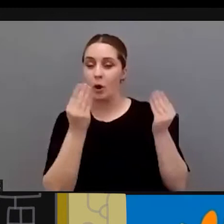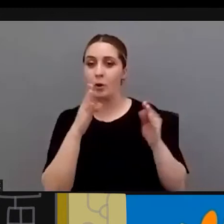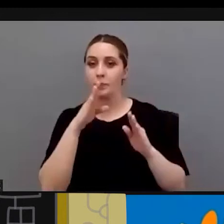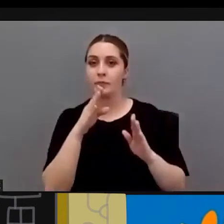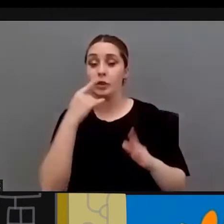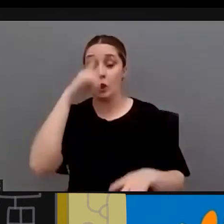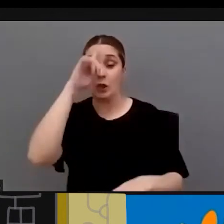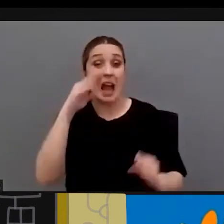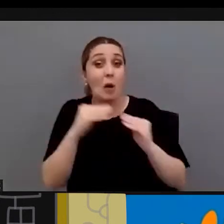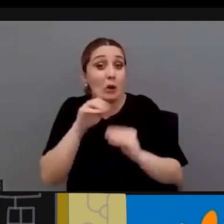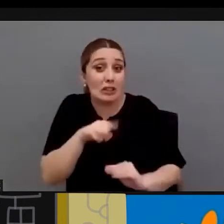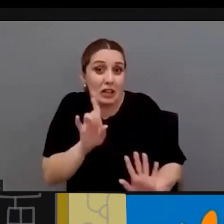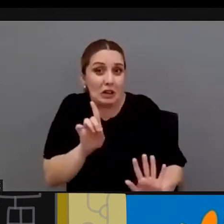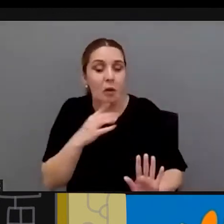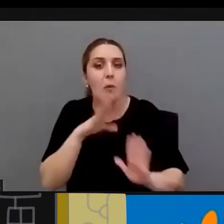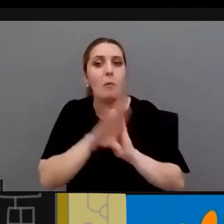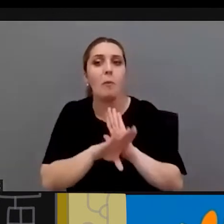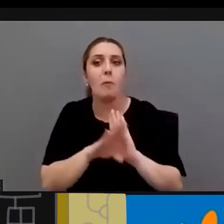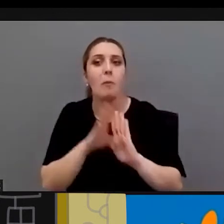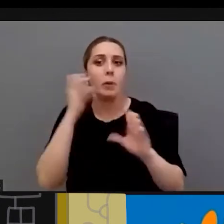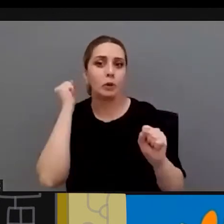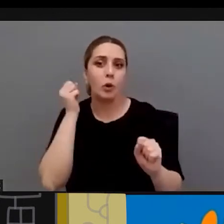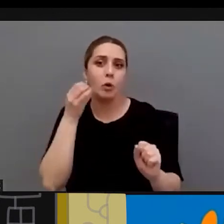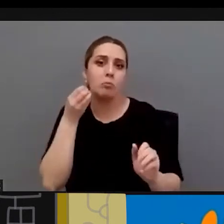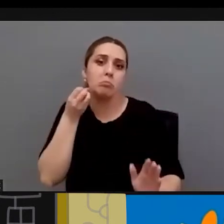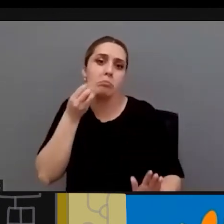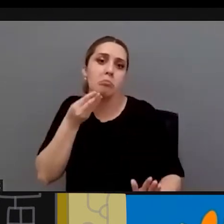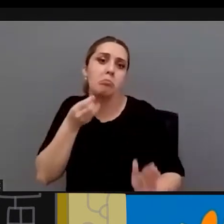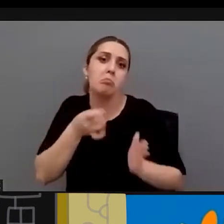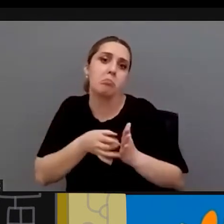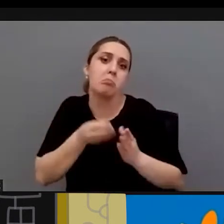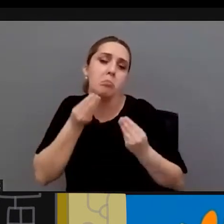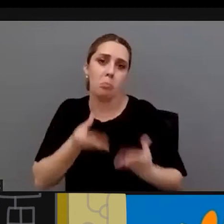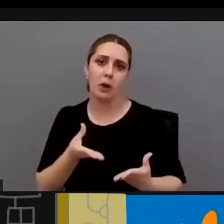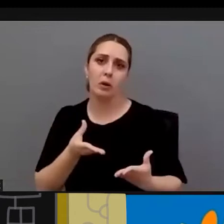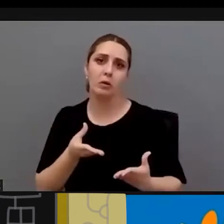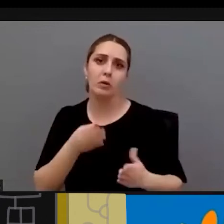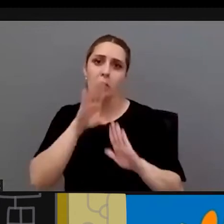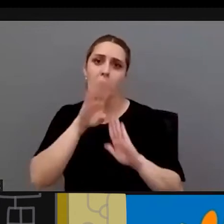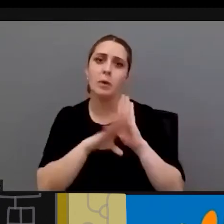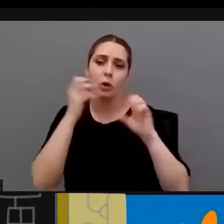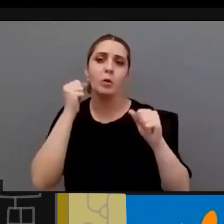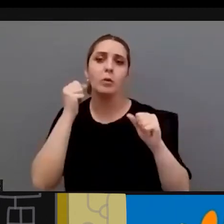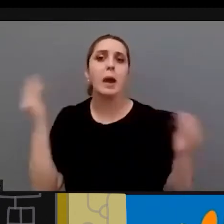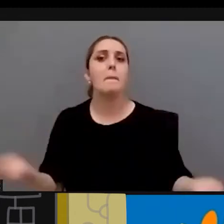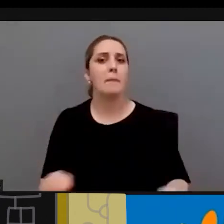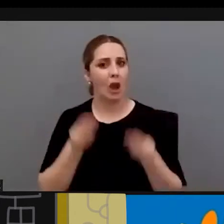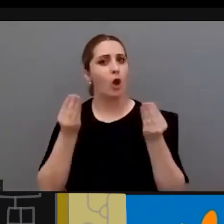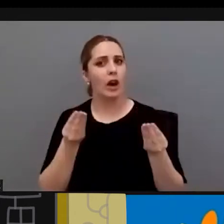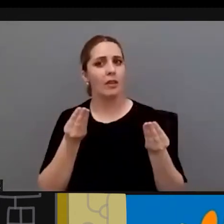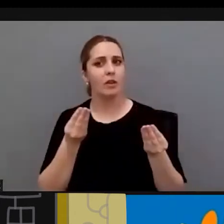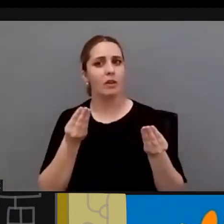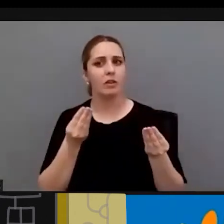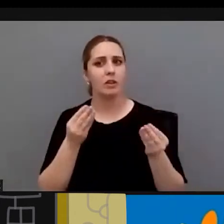si estáis de acuerdo conmigo es un protocolo bueno honestamente es un buen protocolo que se ha mejorado que se ha aprobado en el